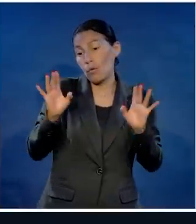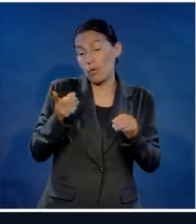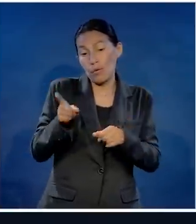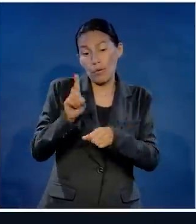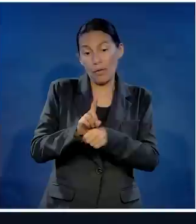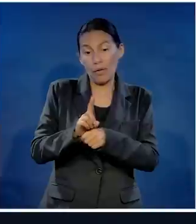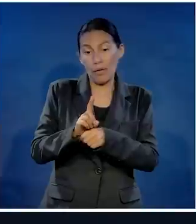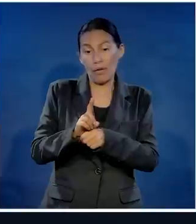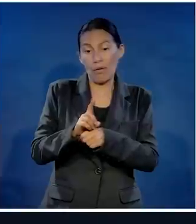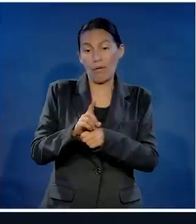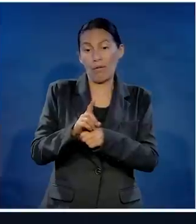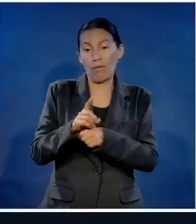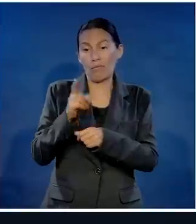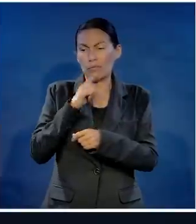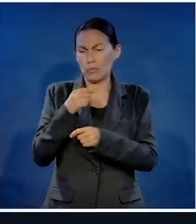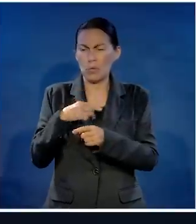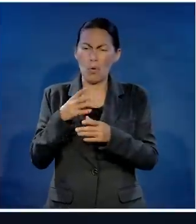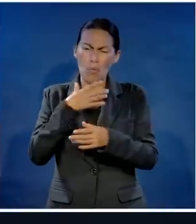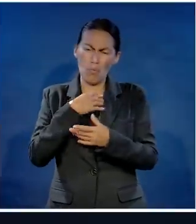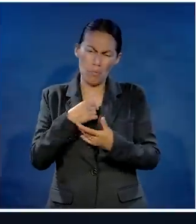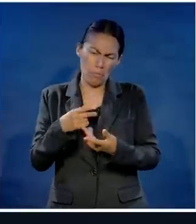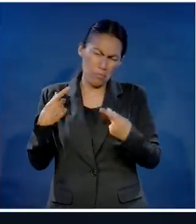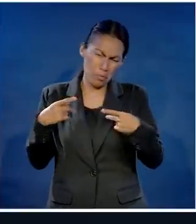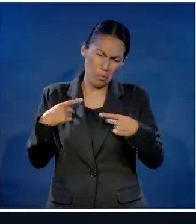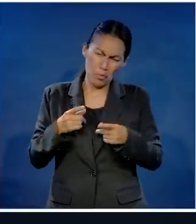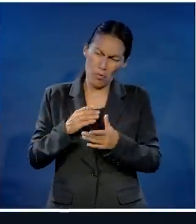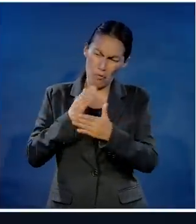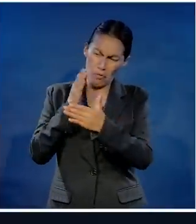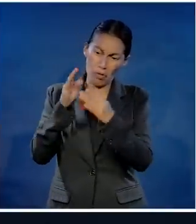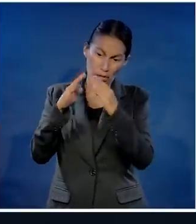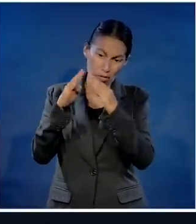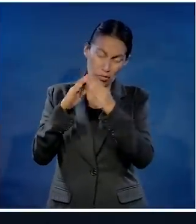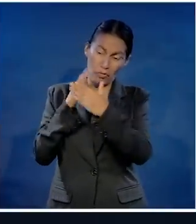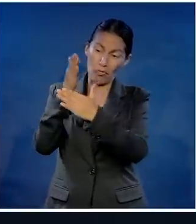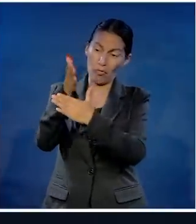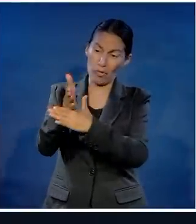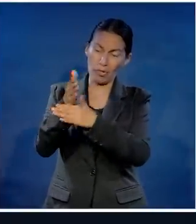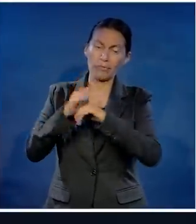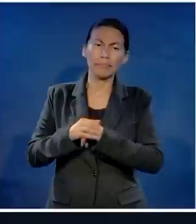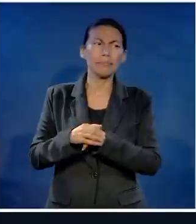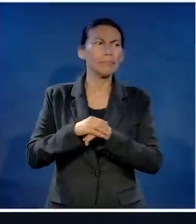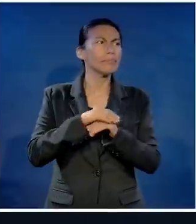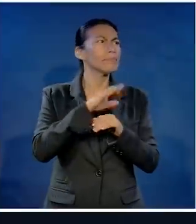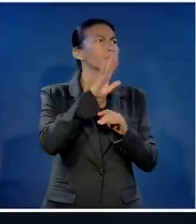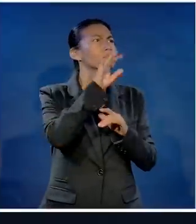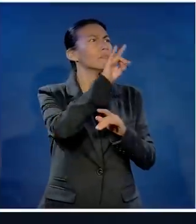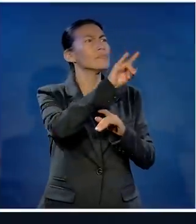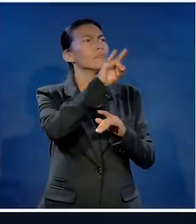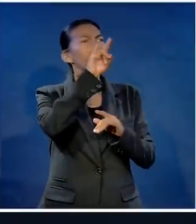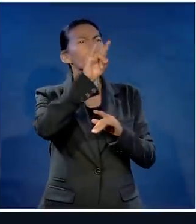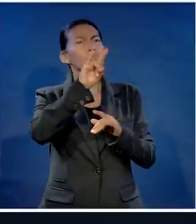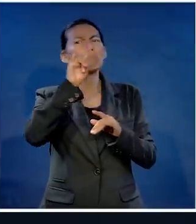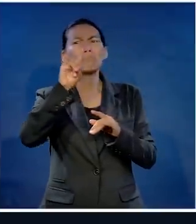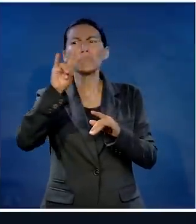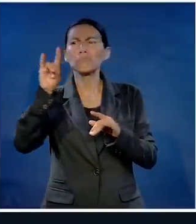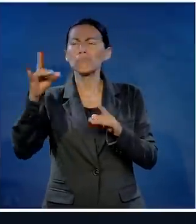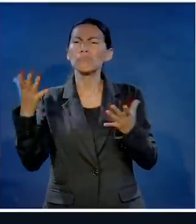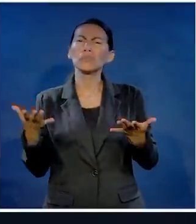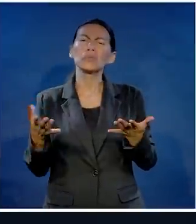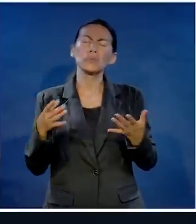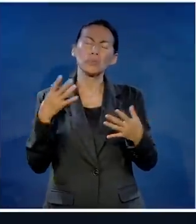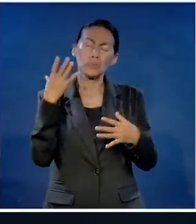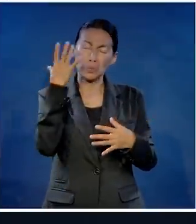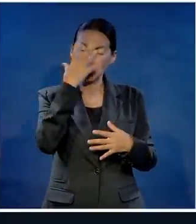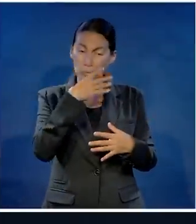Evangelio, y me llevó a su casa. Y en su casa tiene una pared con un montón de reconocimiento. Y me empezó a